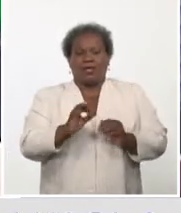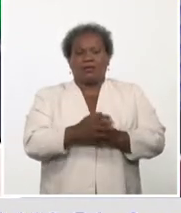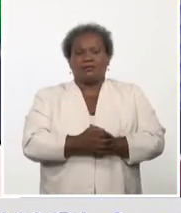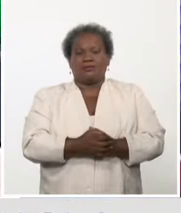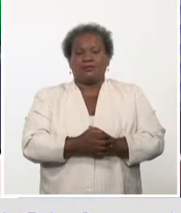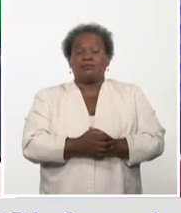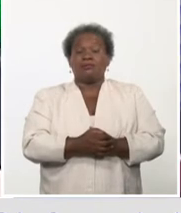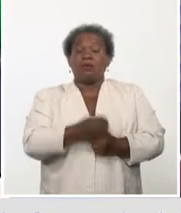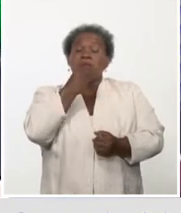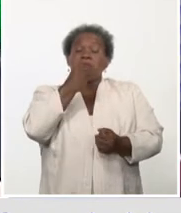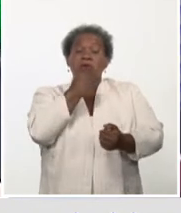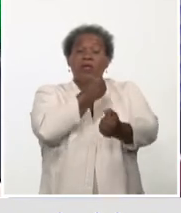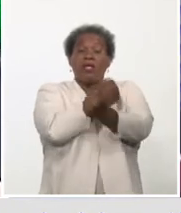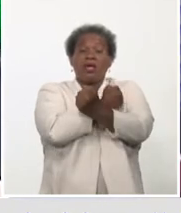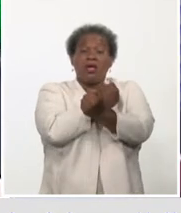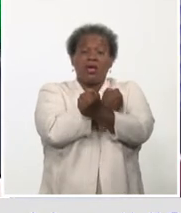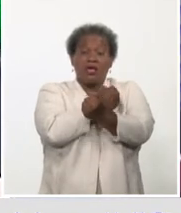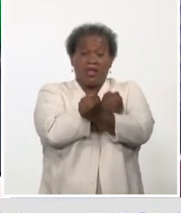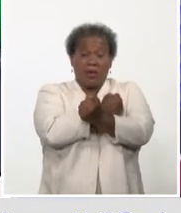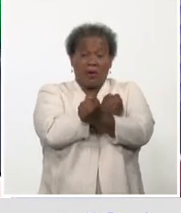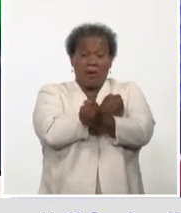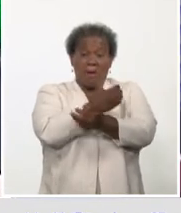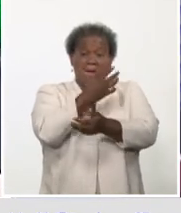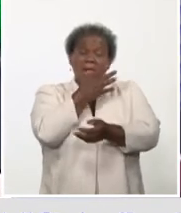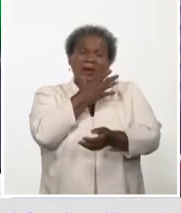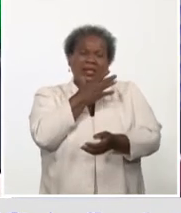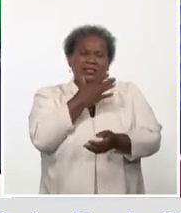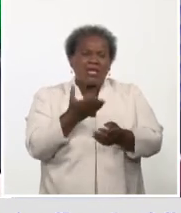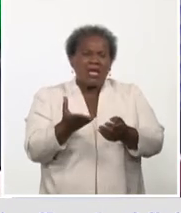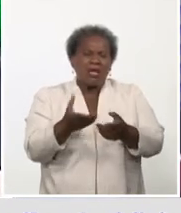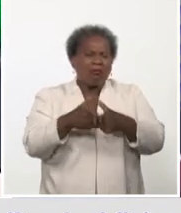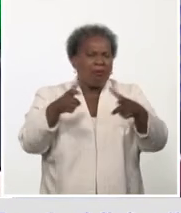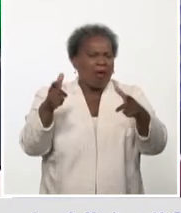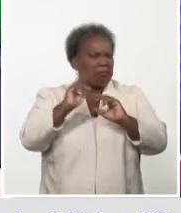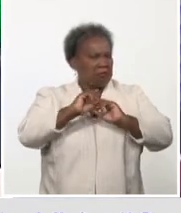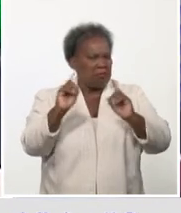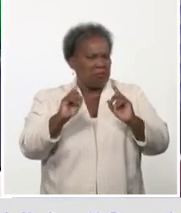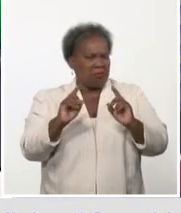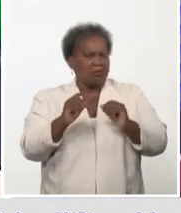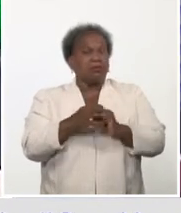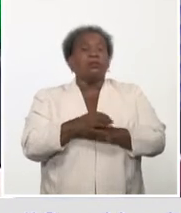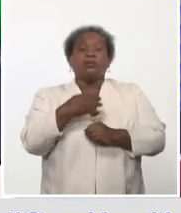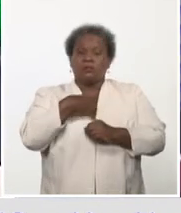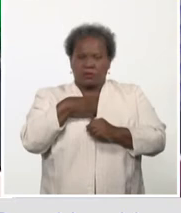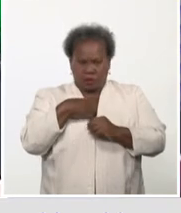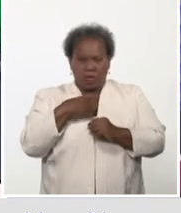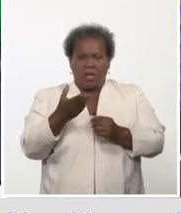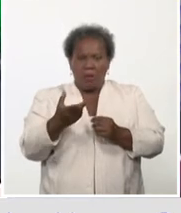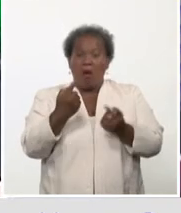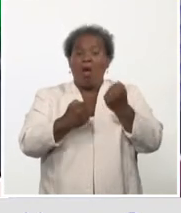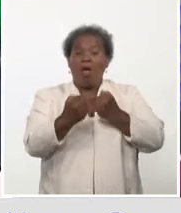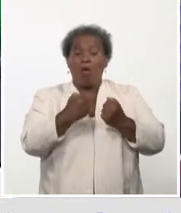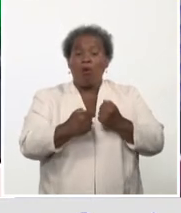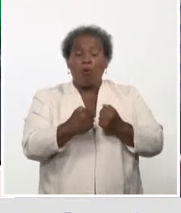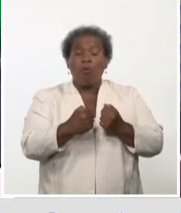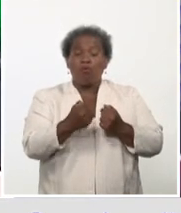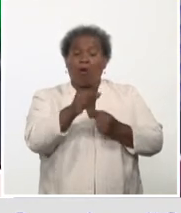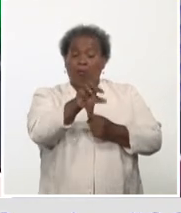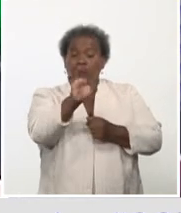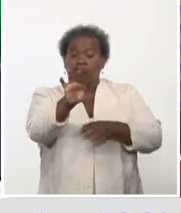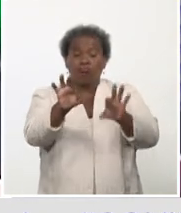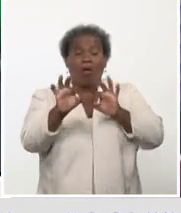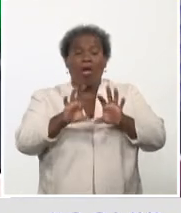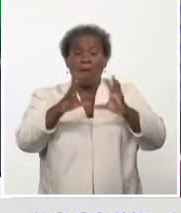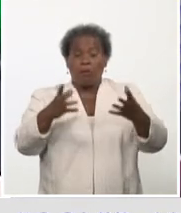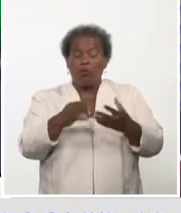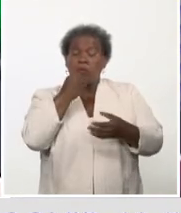el riesgo no parece ser tan elevado. Hay reportes de casos, insisto, porque vaya a ser que, bueno, lo lean, tenemos